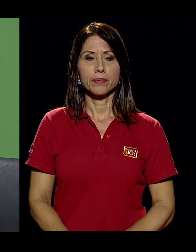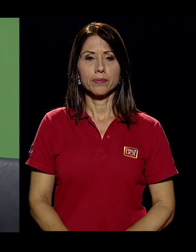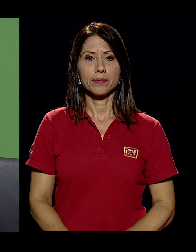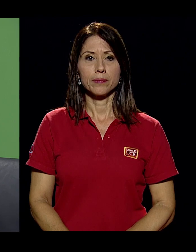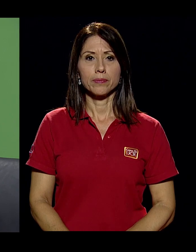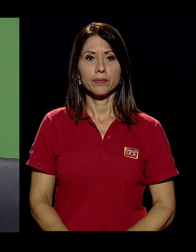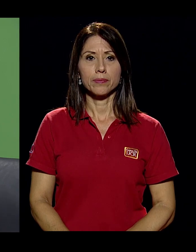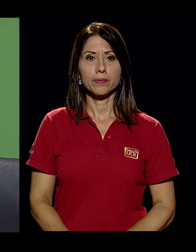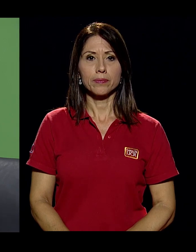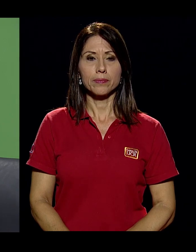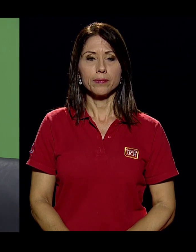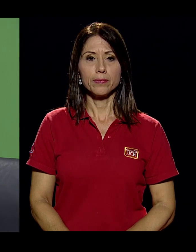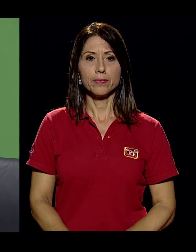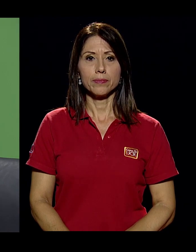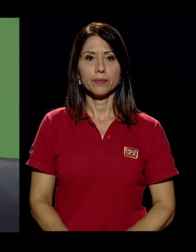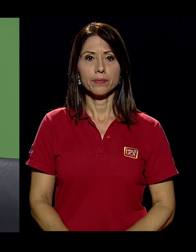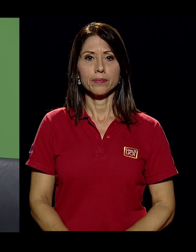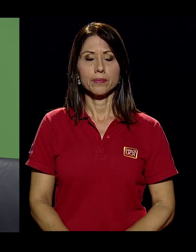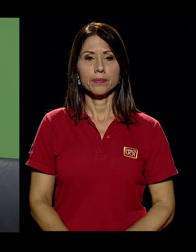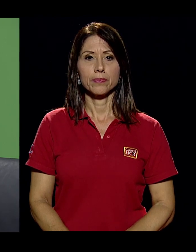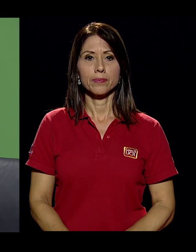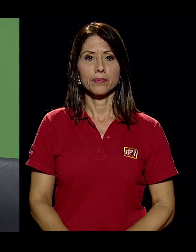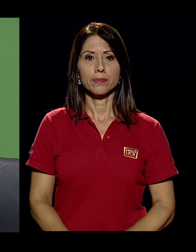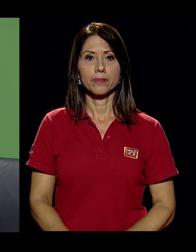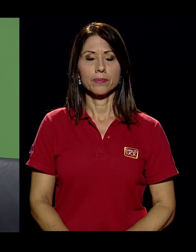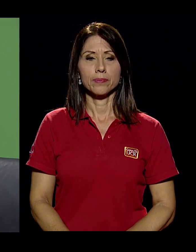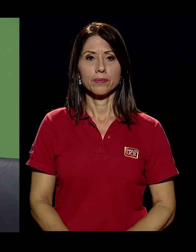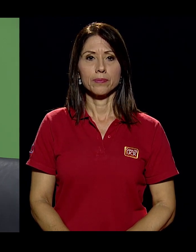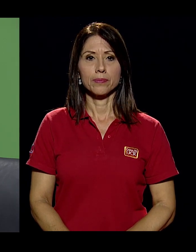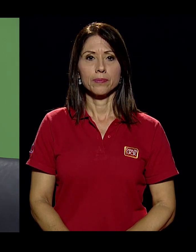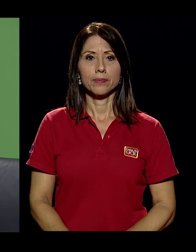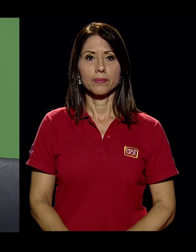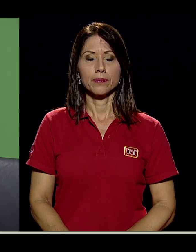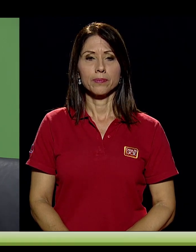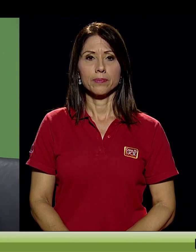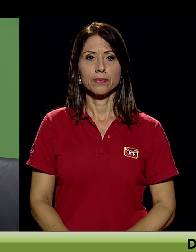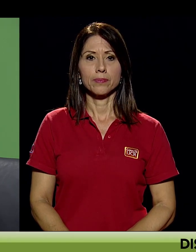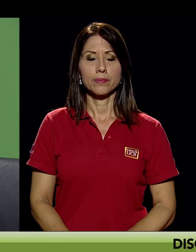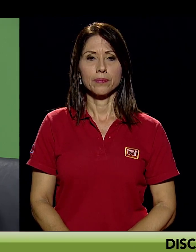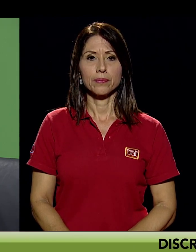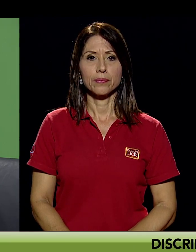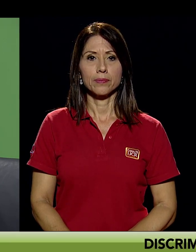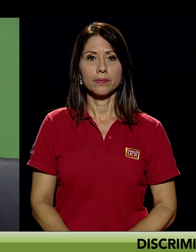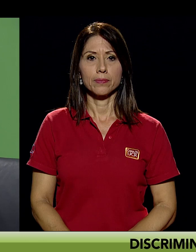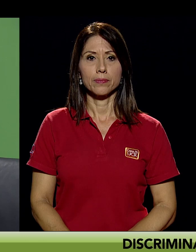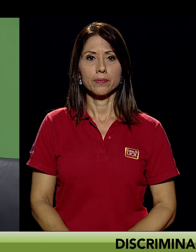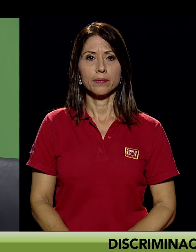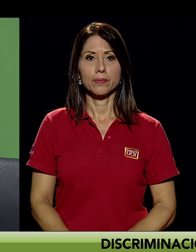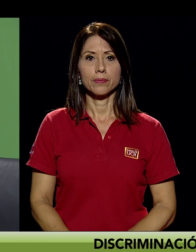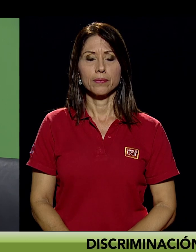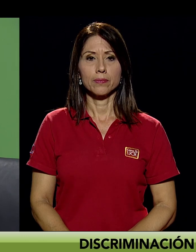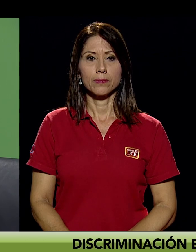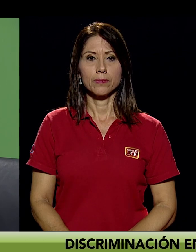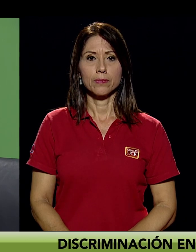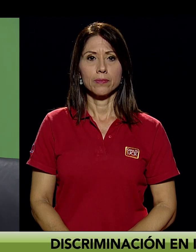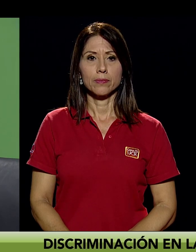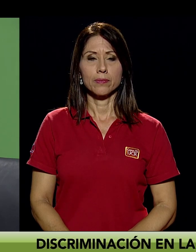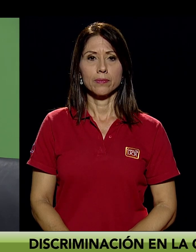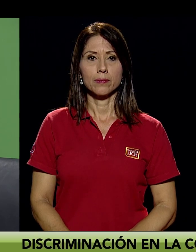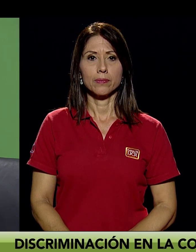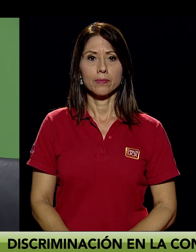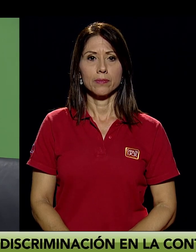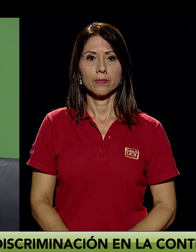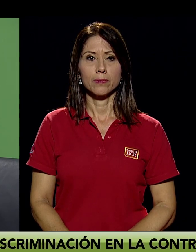que las personas sordas no son capaces, pero sí lo somos. Nosotros trabajamos con nuestras manos, somos responsables, somos inteligentes, somos